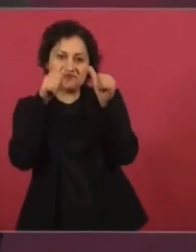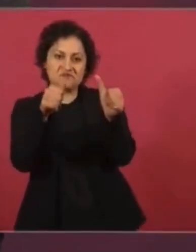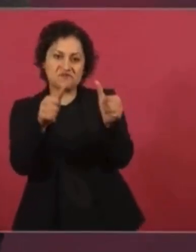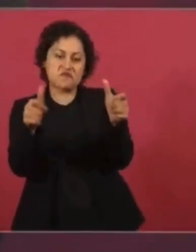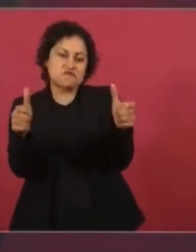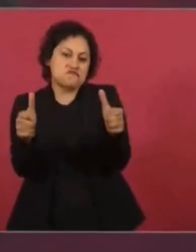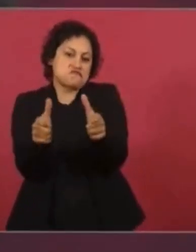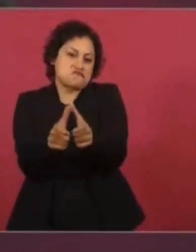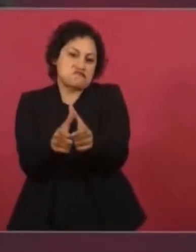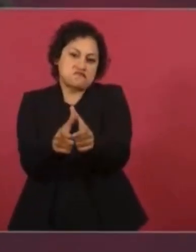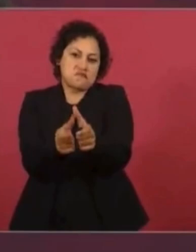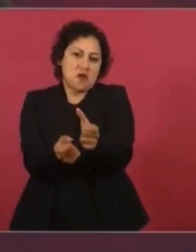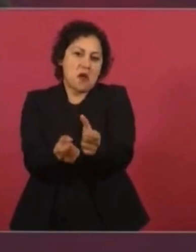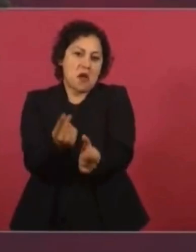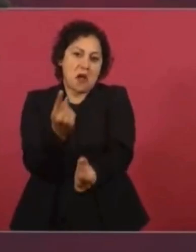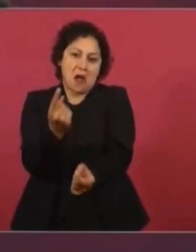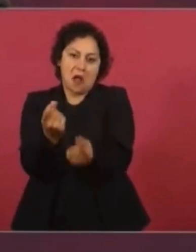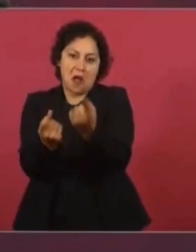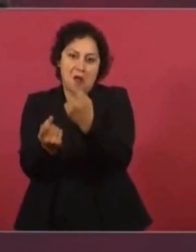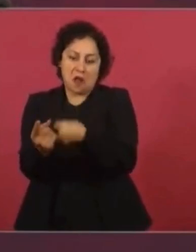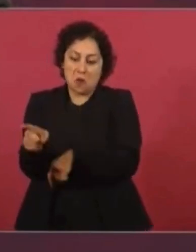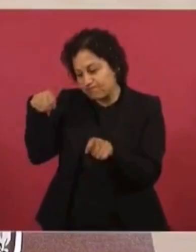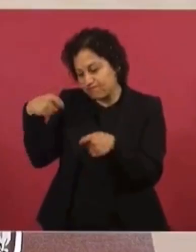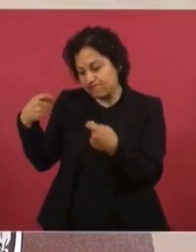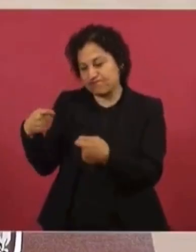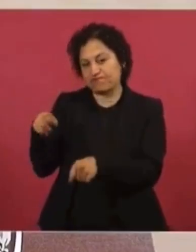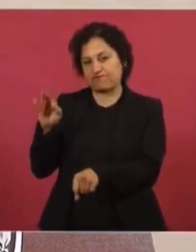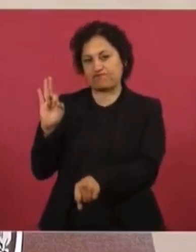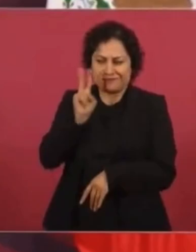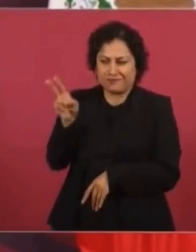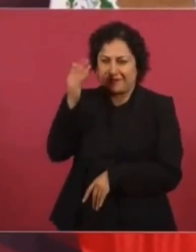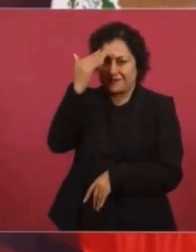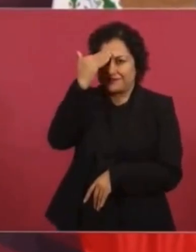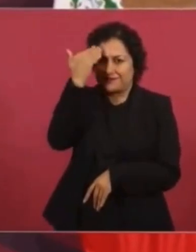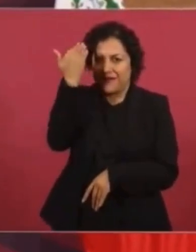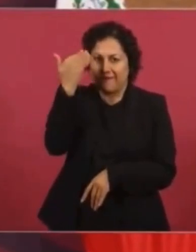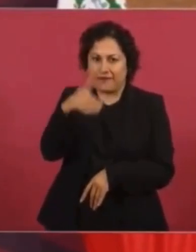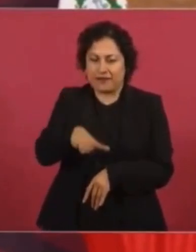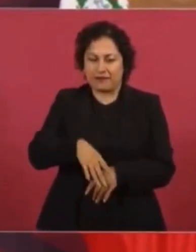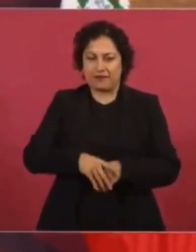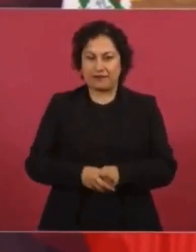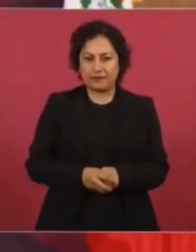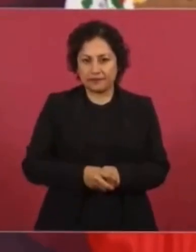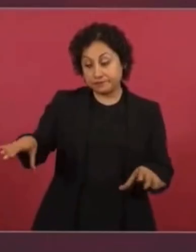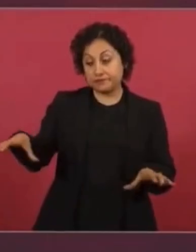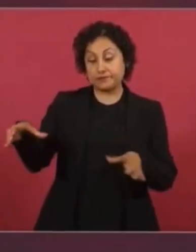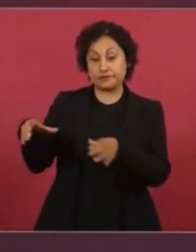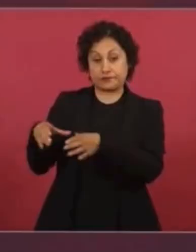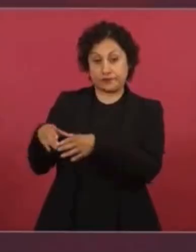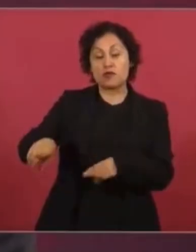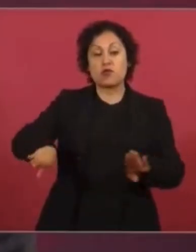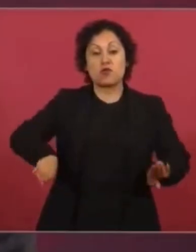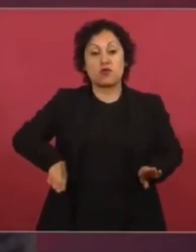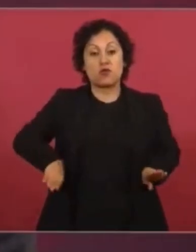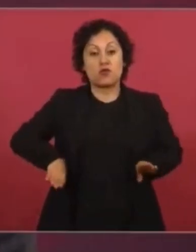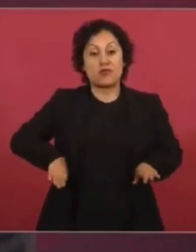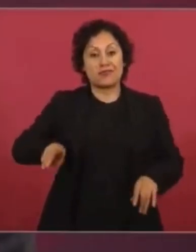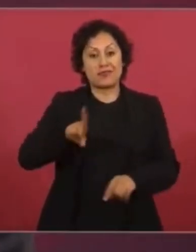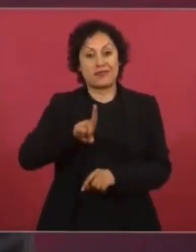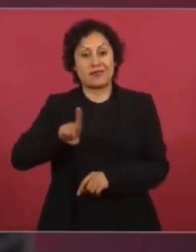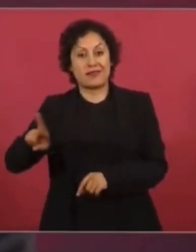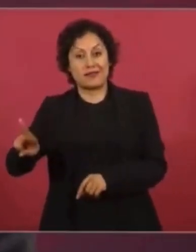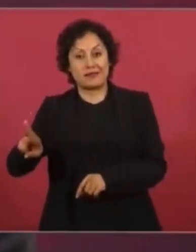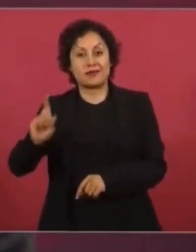defensores del conservadurismo, son los gobiernos de derecha empleados de